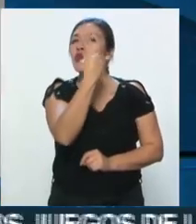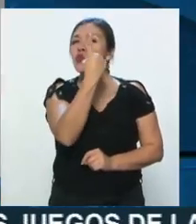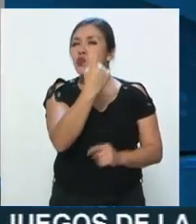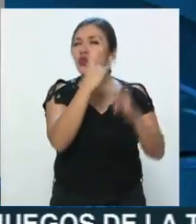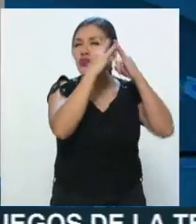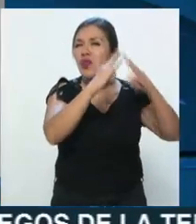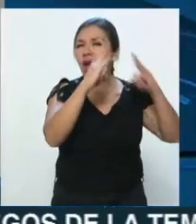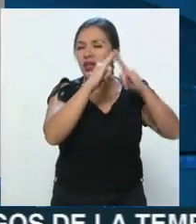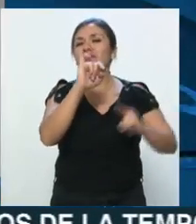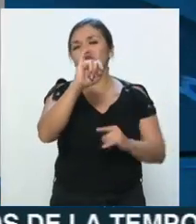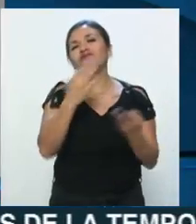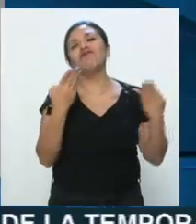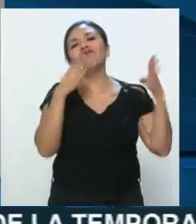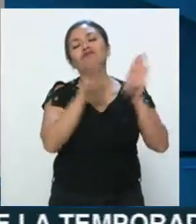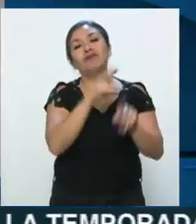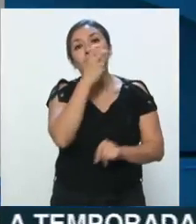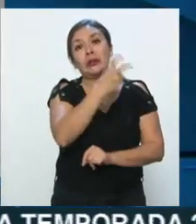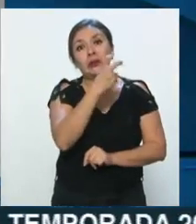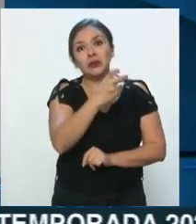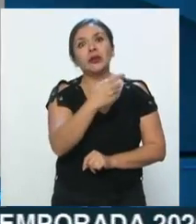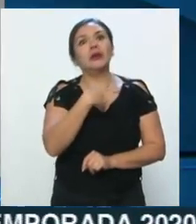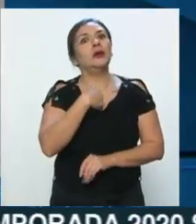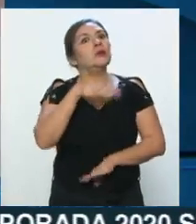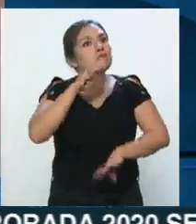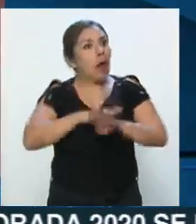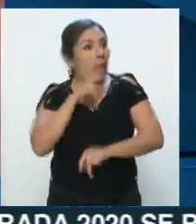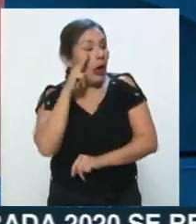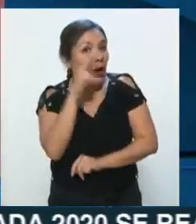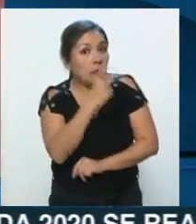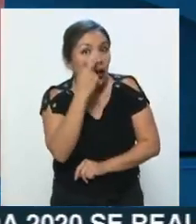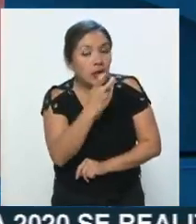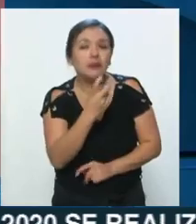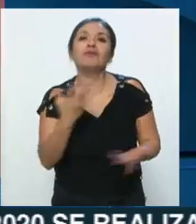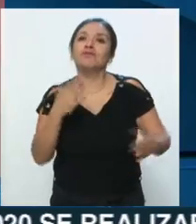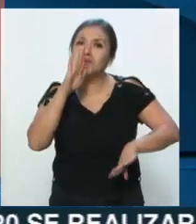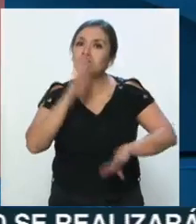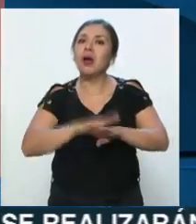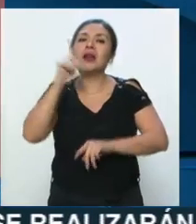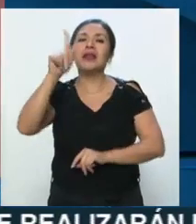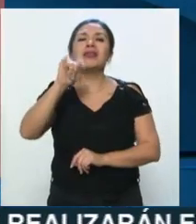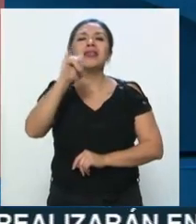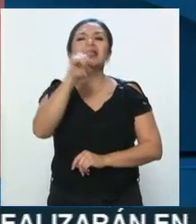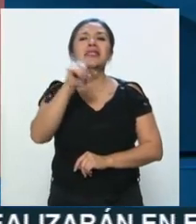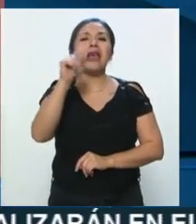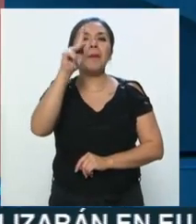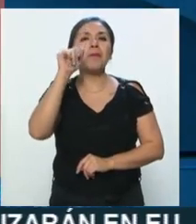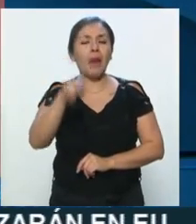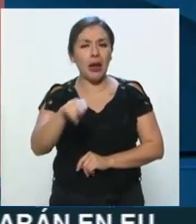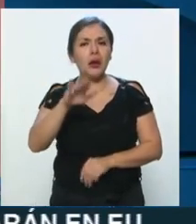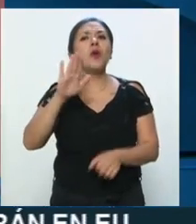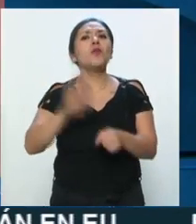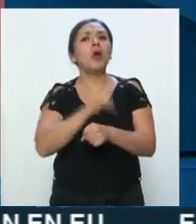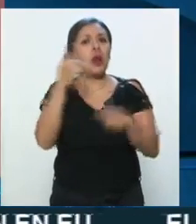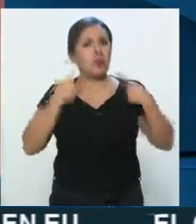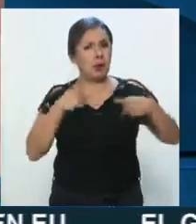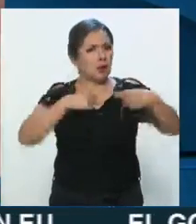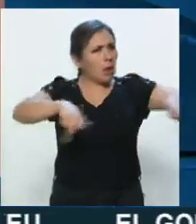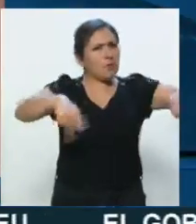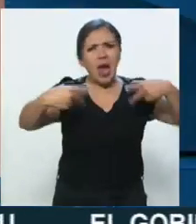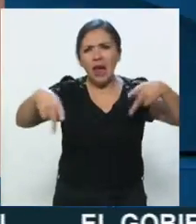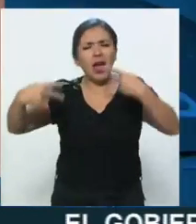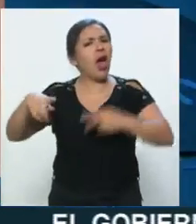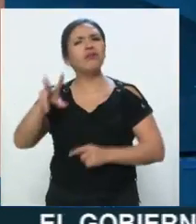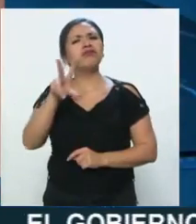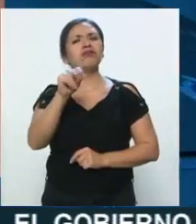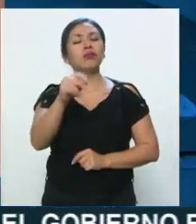un tianguis, y esto también pues nos impulsó mucho en Tizapán, y no fue por los locatarios, sino